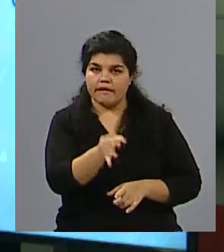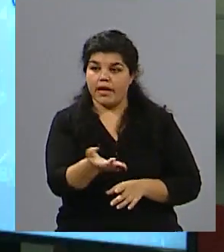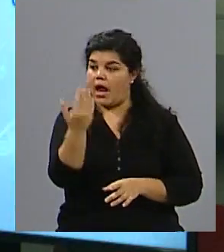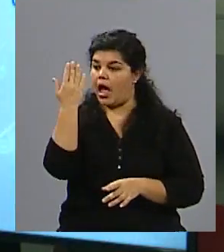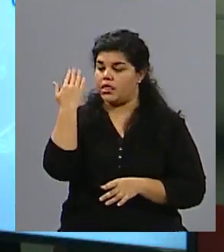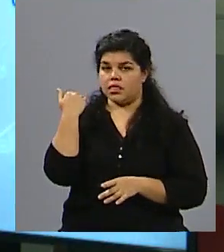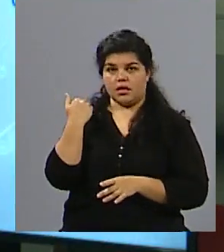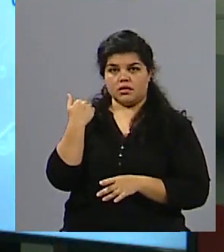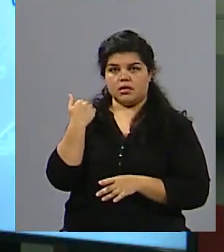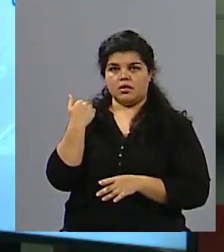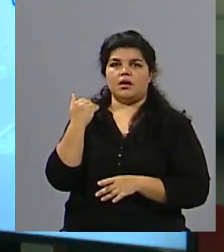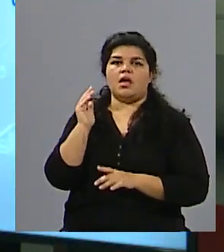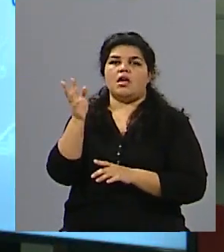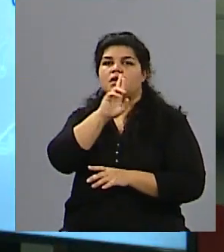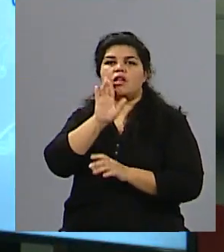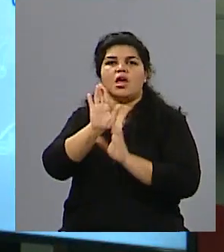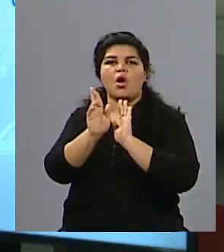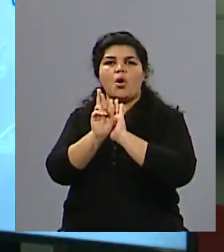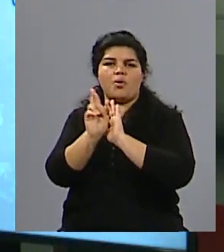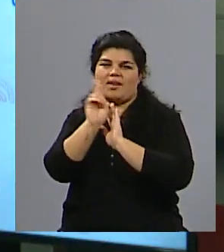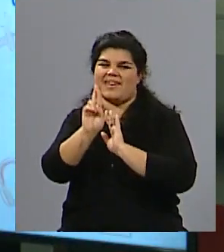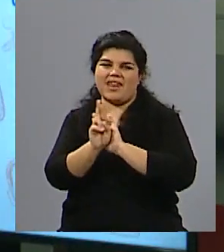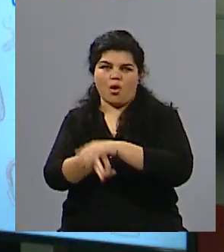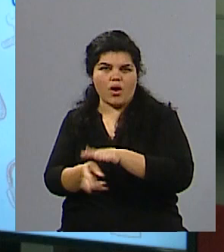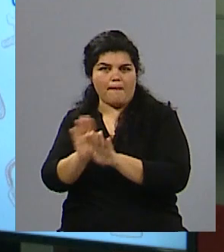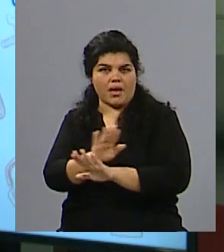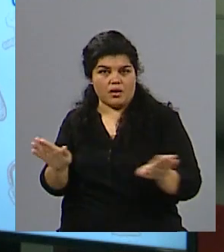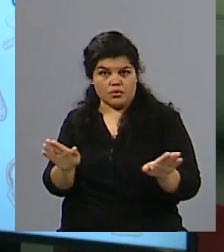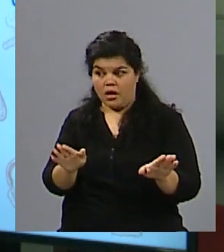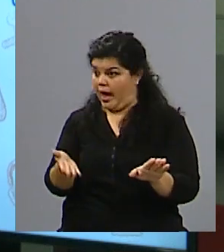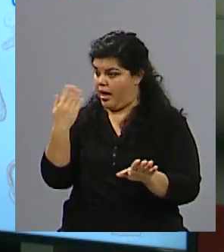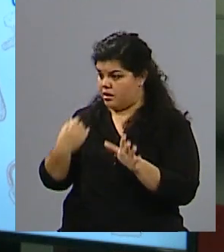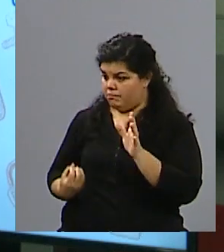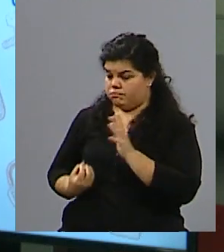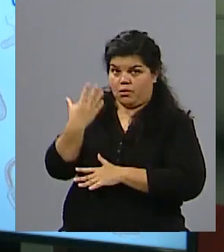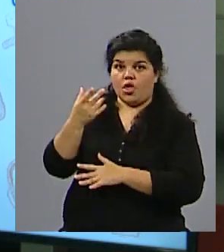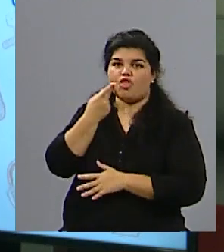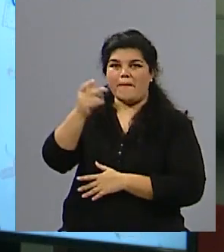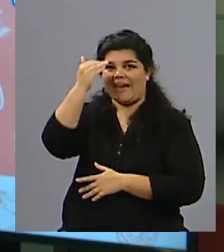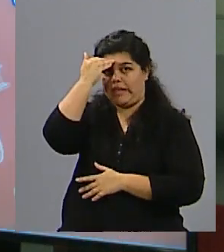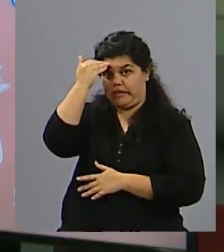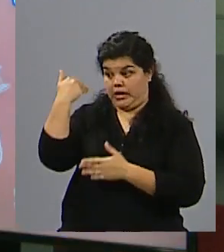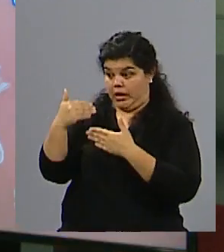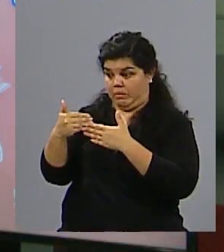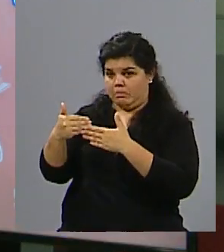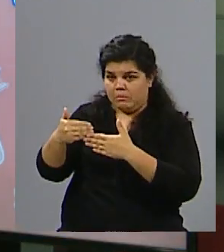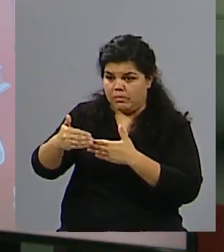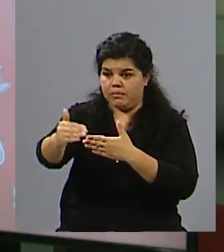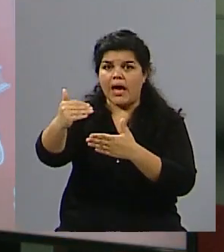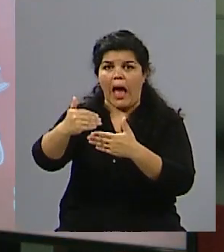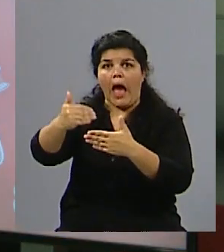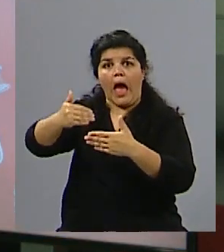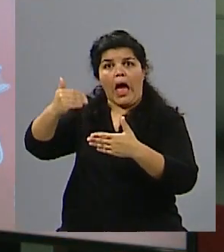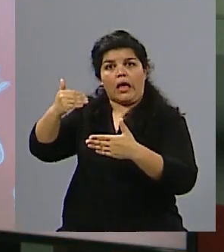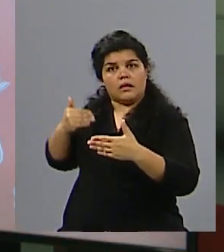hayan muerto mujeres asesinadas, sino que, bueno, ese fue como la bisagra, ¿no? Esa